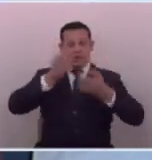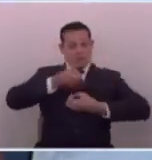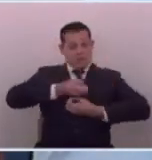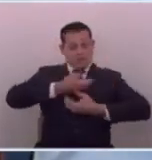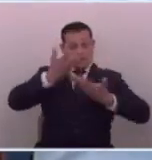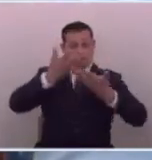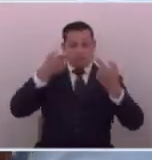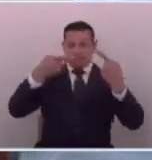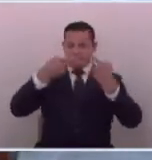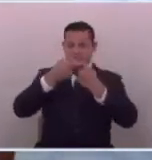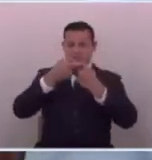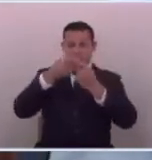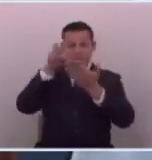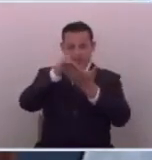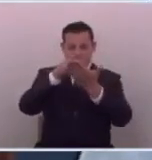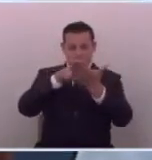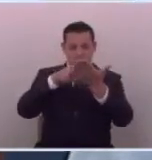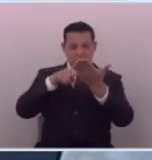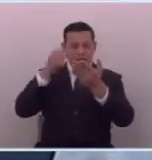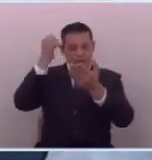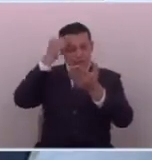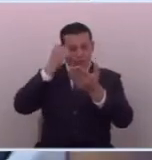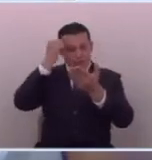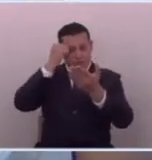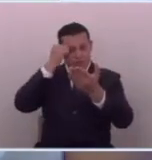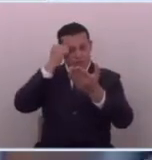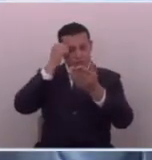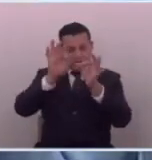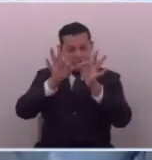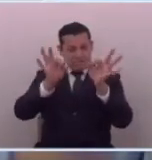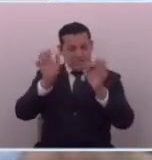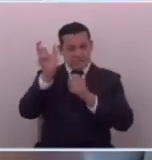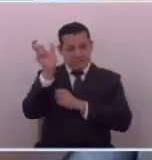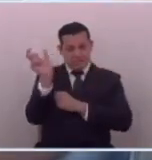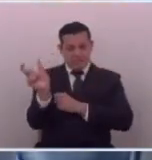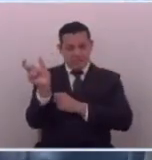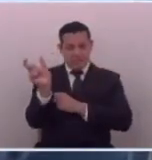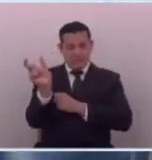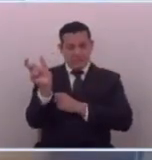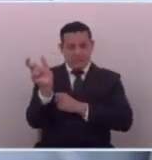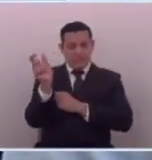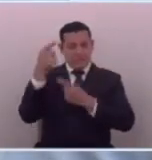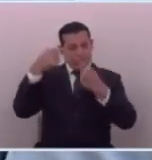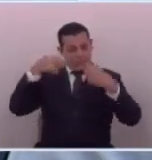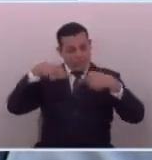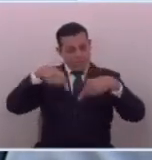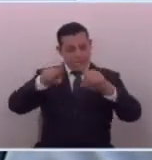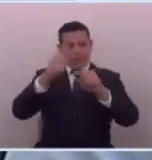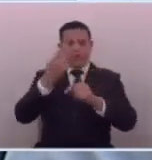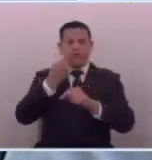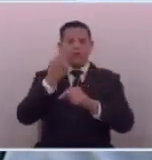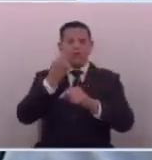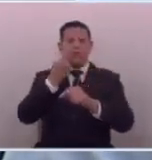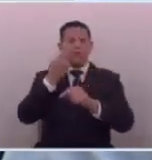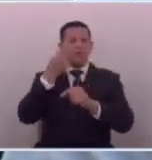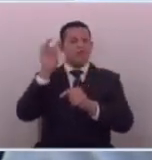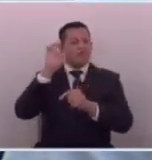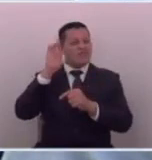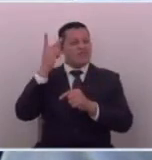vayan y lean un poquito al menos al menos vayan y busquen